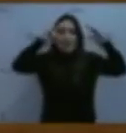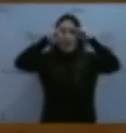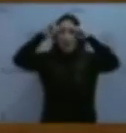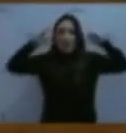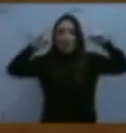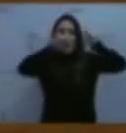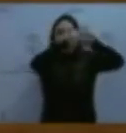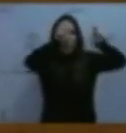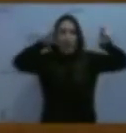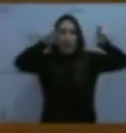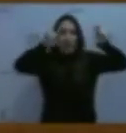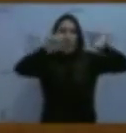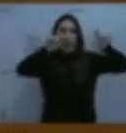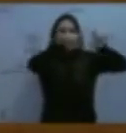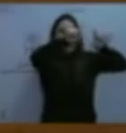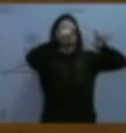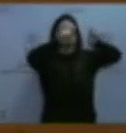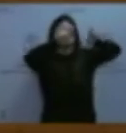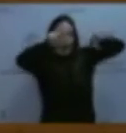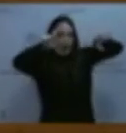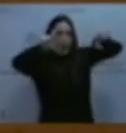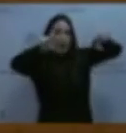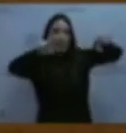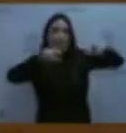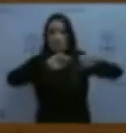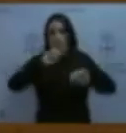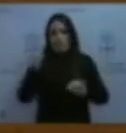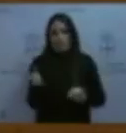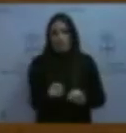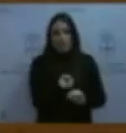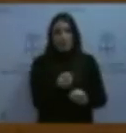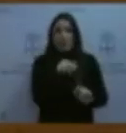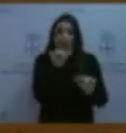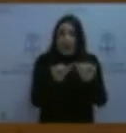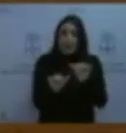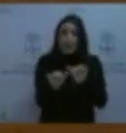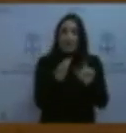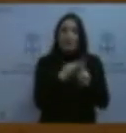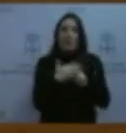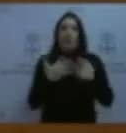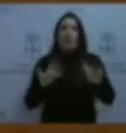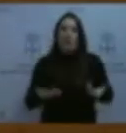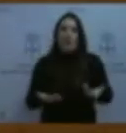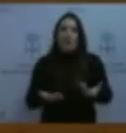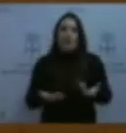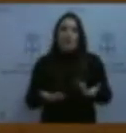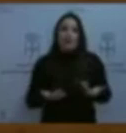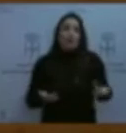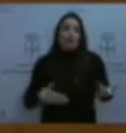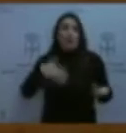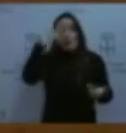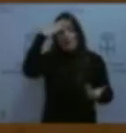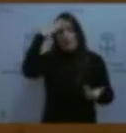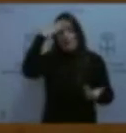edificio, etcétera. Desde entonces, lo que ocurre es que la titularidad